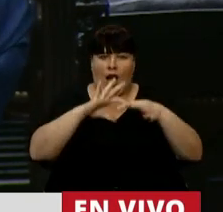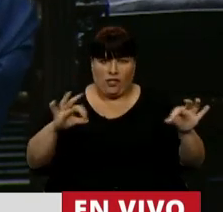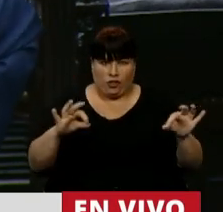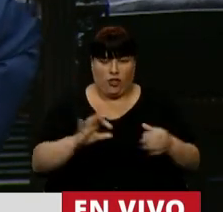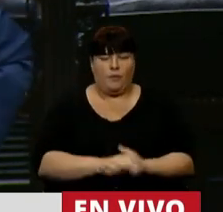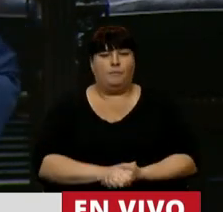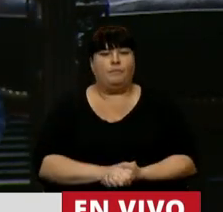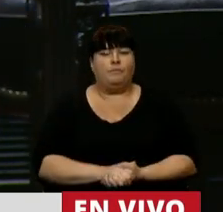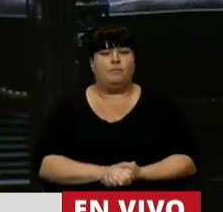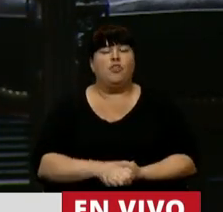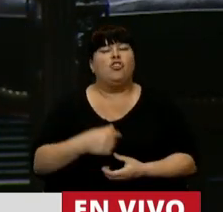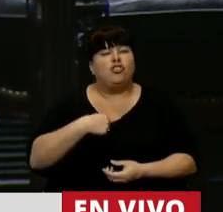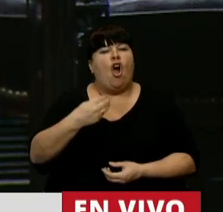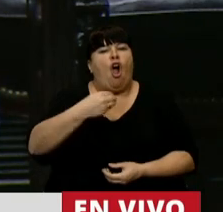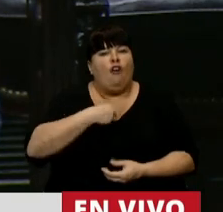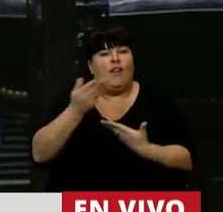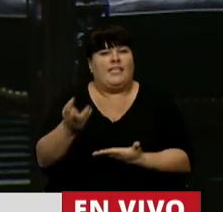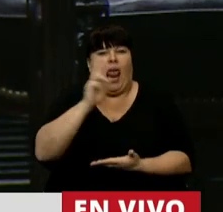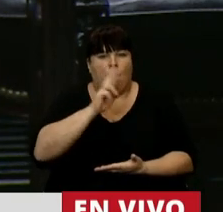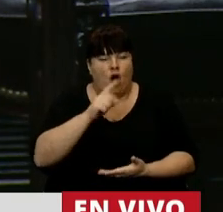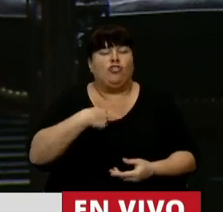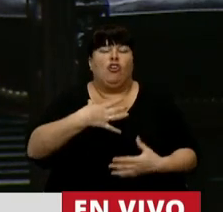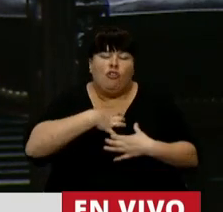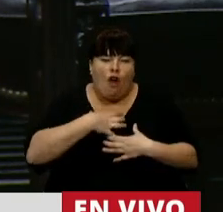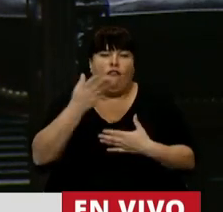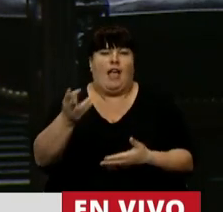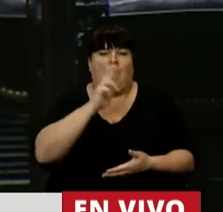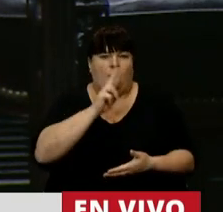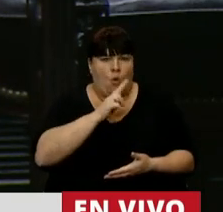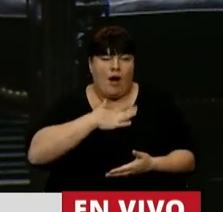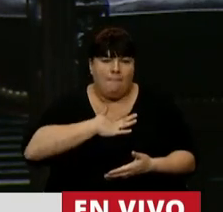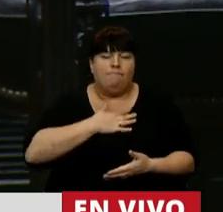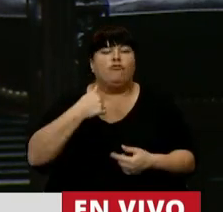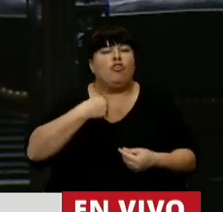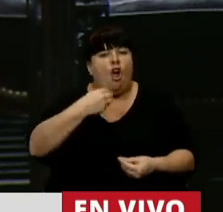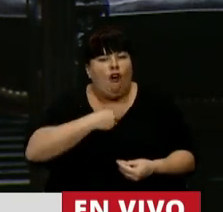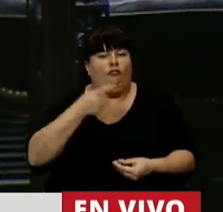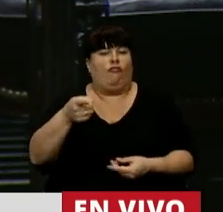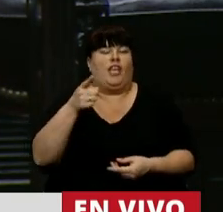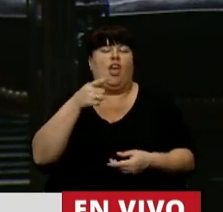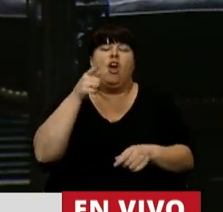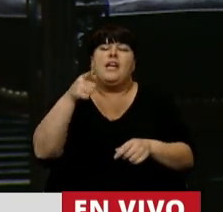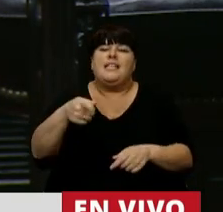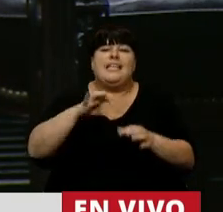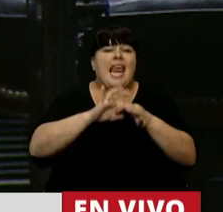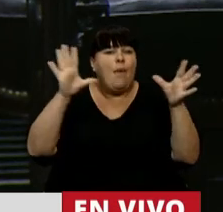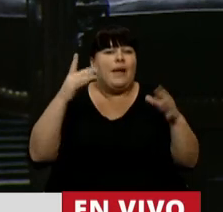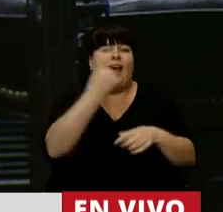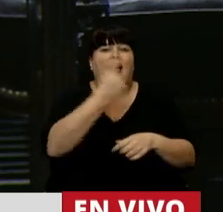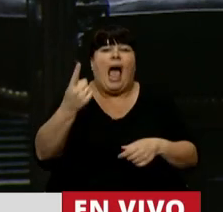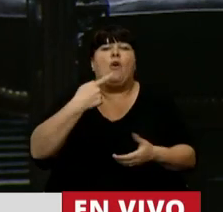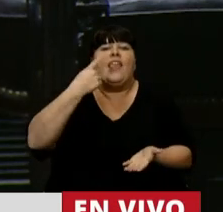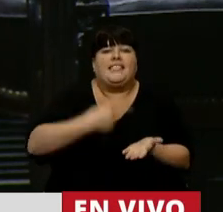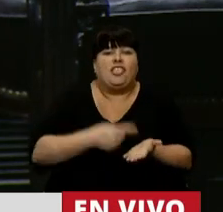Presidente. Confío en la mujer, confío en las mujeres, confío en que el ejercicio de la libertad de